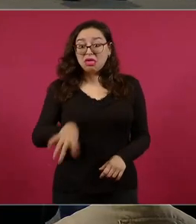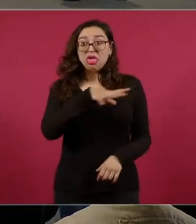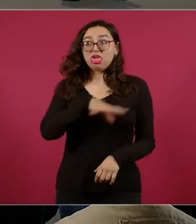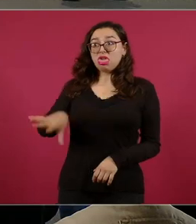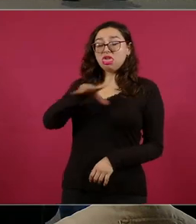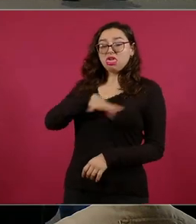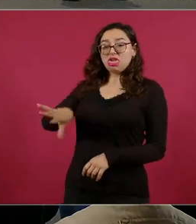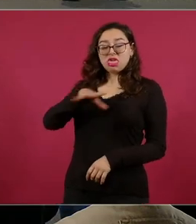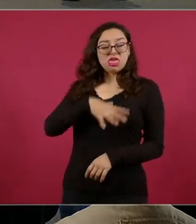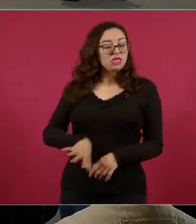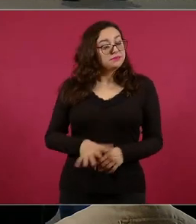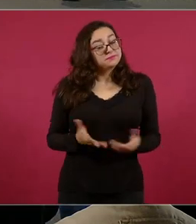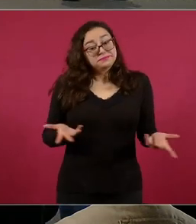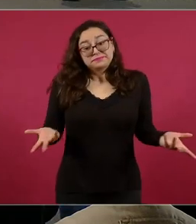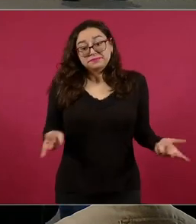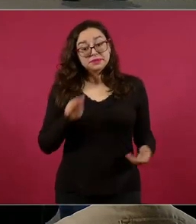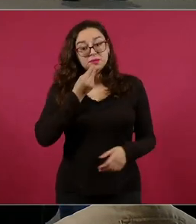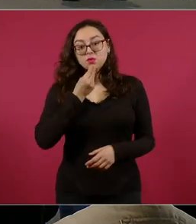presidente?